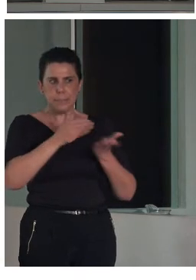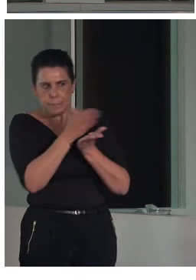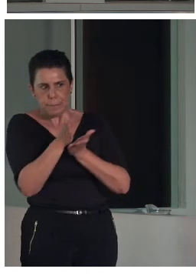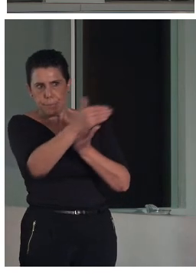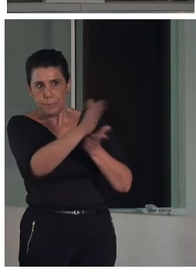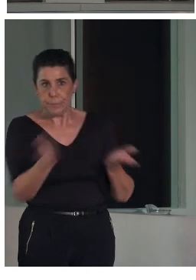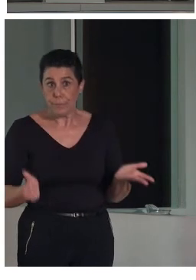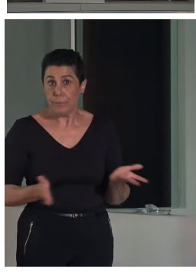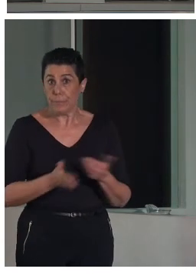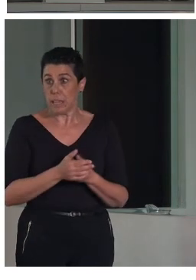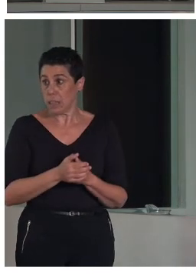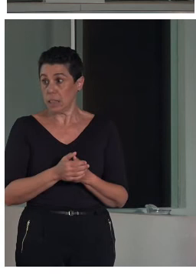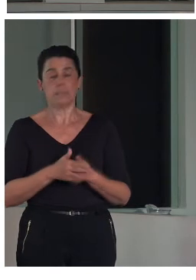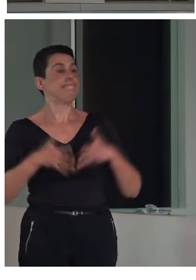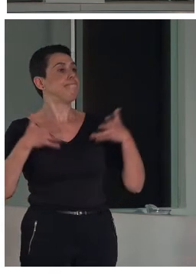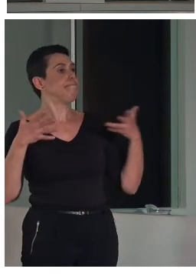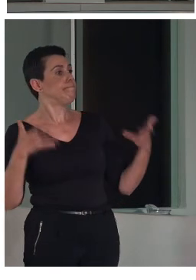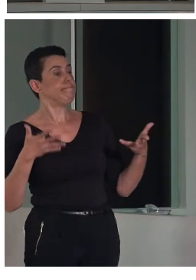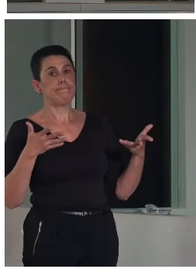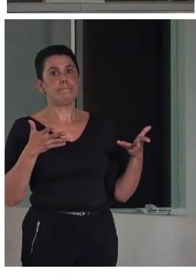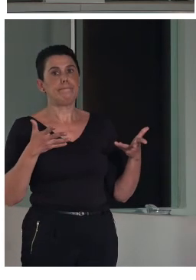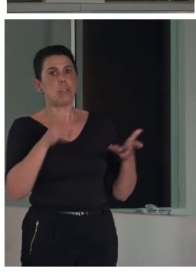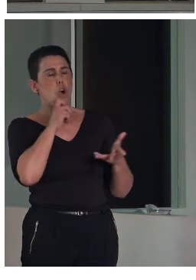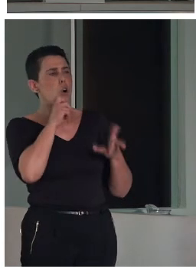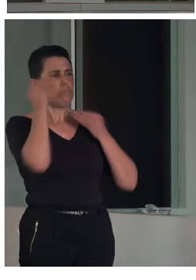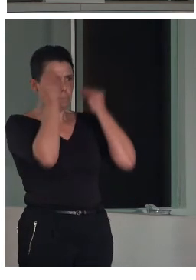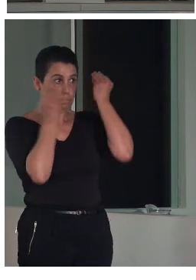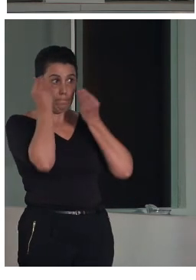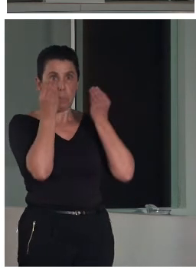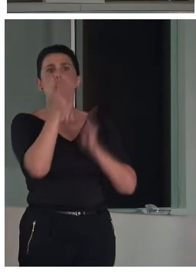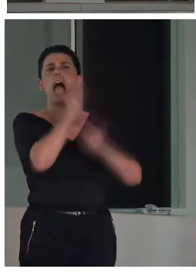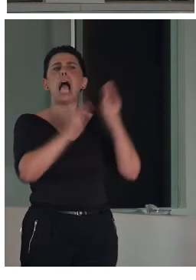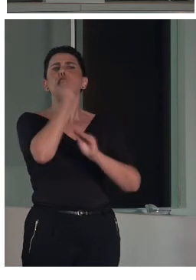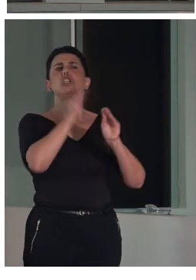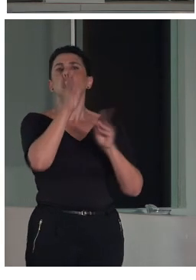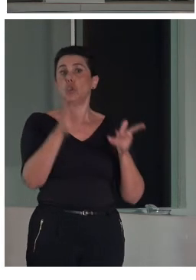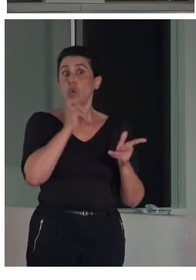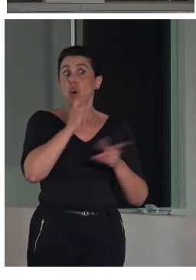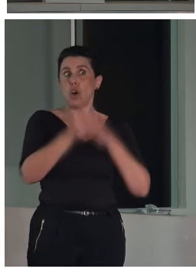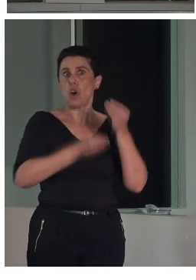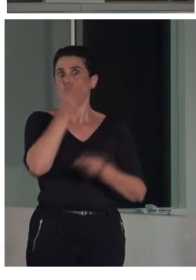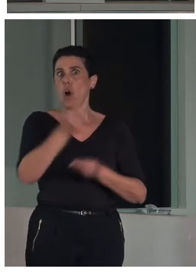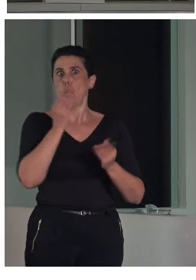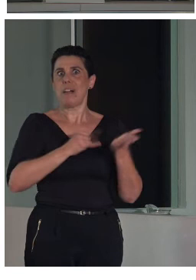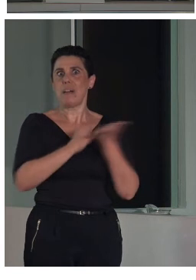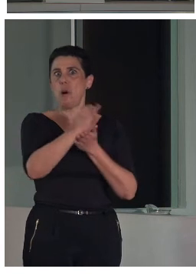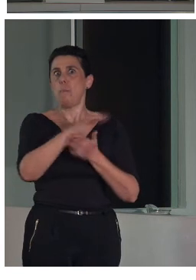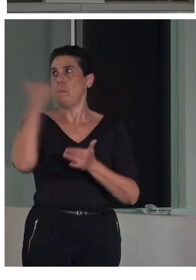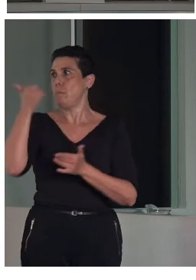Y entonces, planteamos finalmente esta solución. Si vais al museo os encontraréis con este plano,